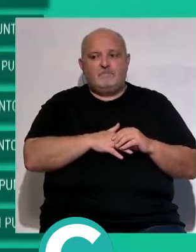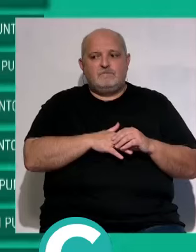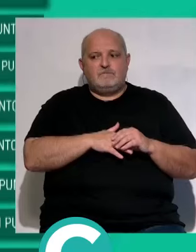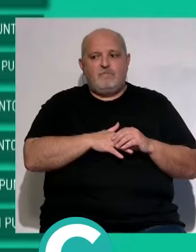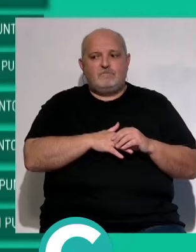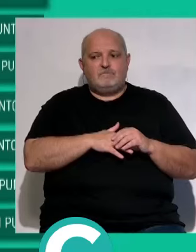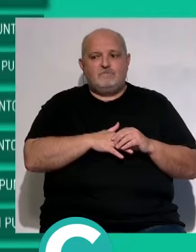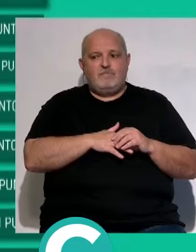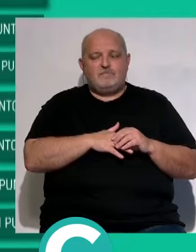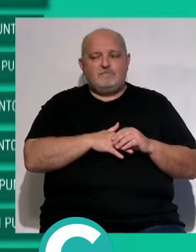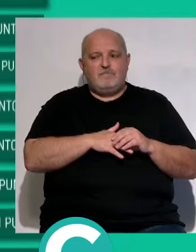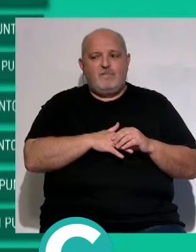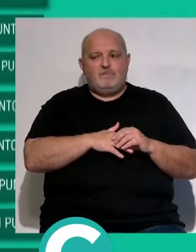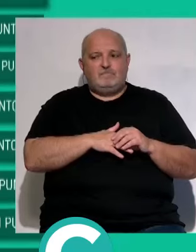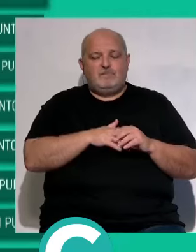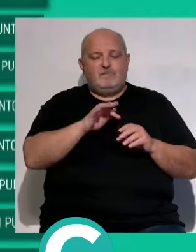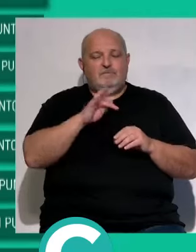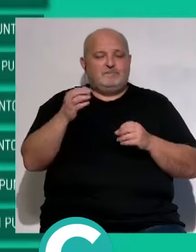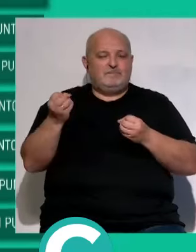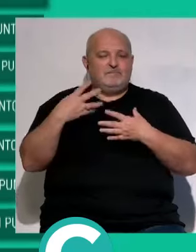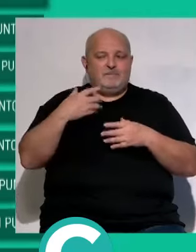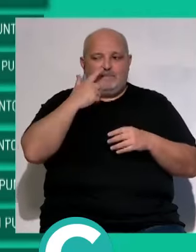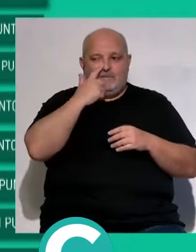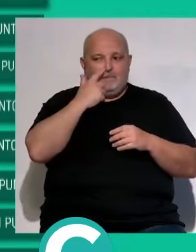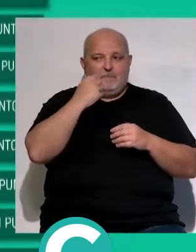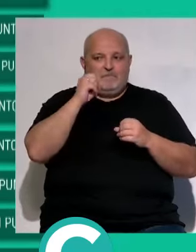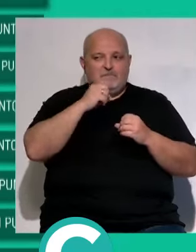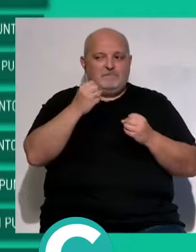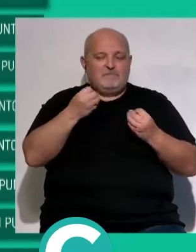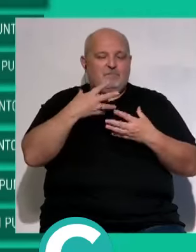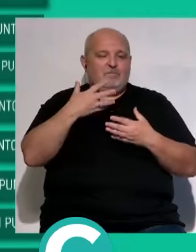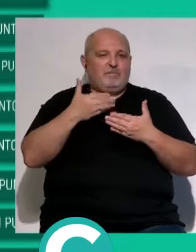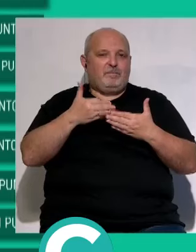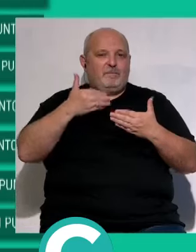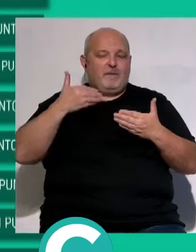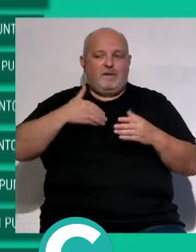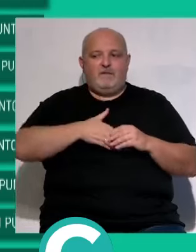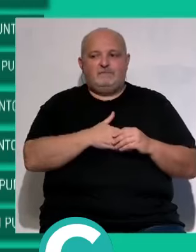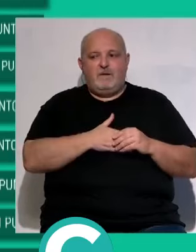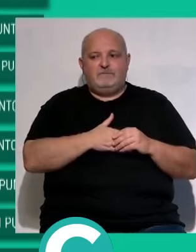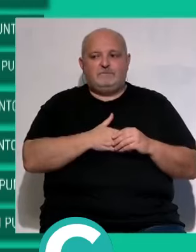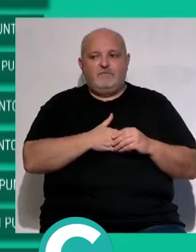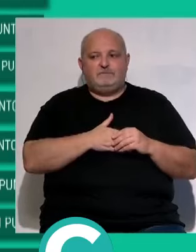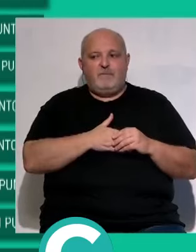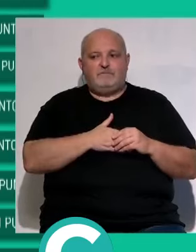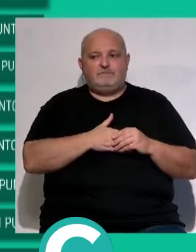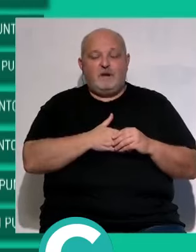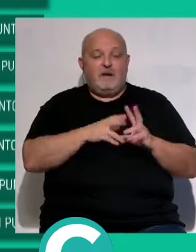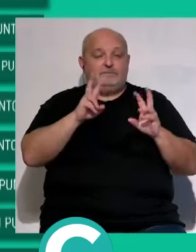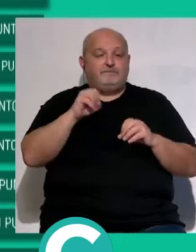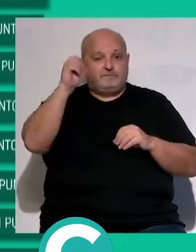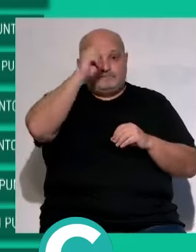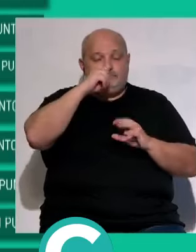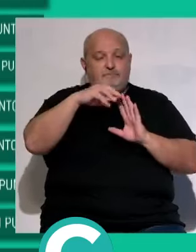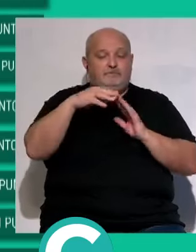ahora te dejo te doy tiempo para que nos pegues palos por las opiniones que hemos vertido durante toda la temporada y en cuanto a la